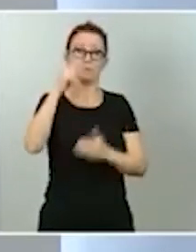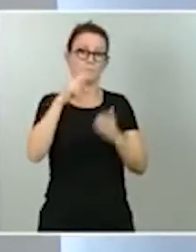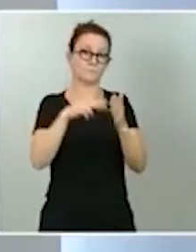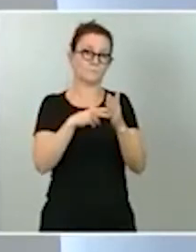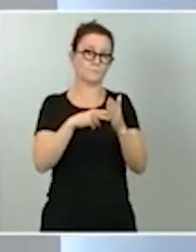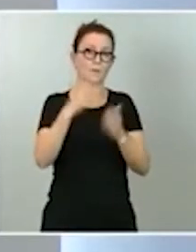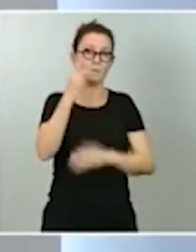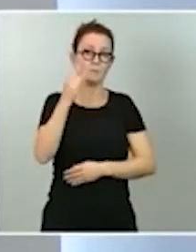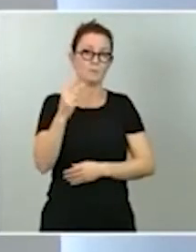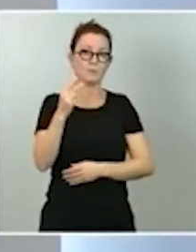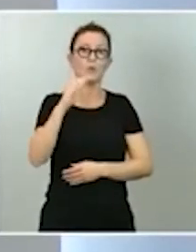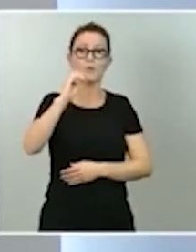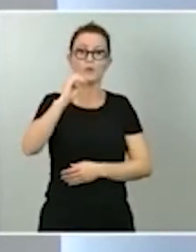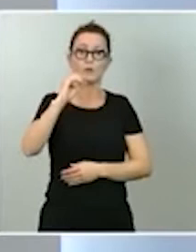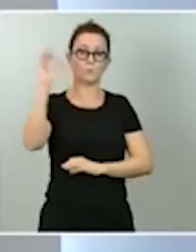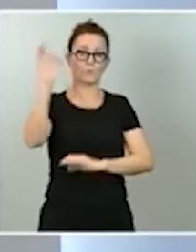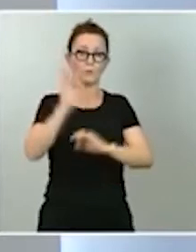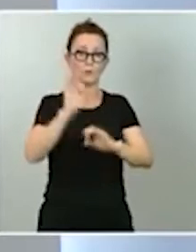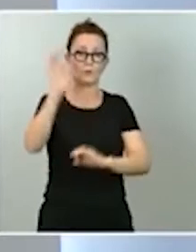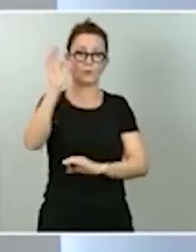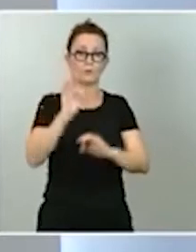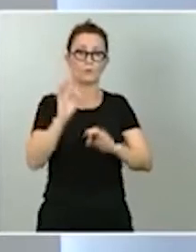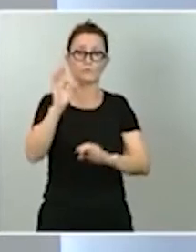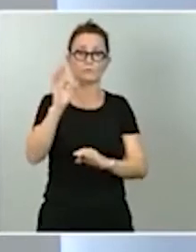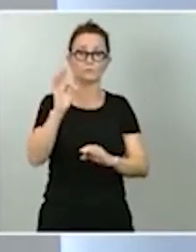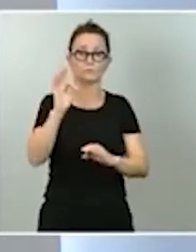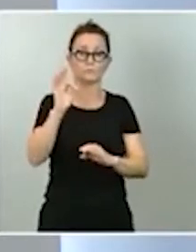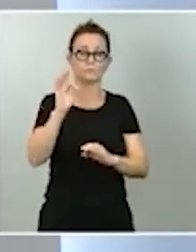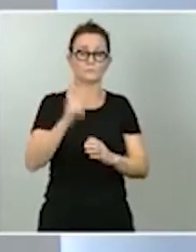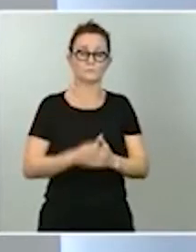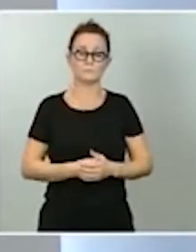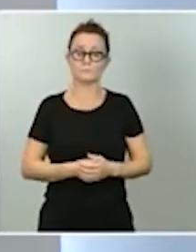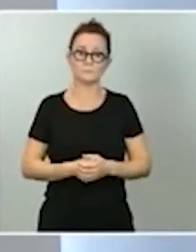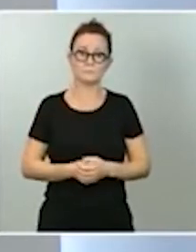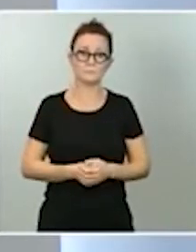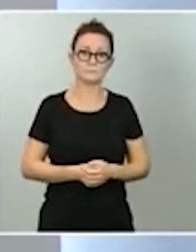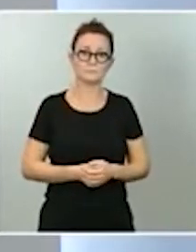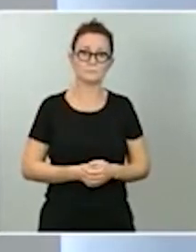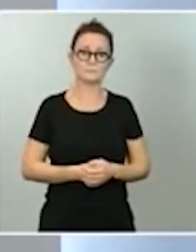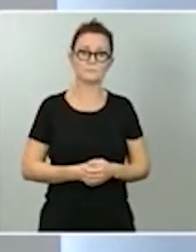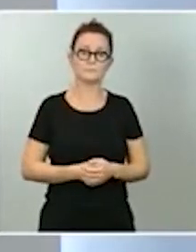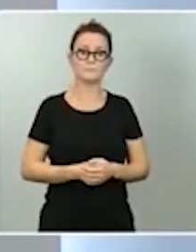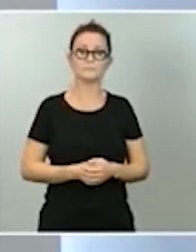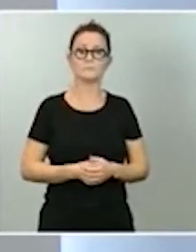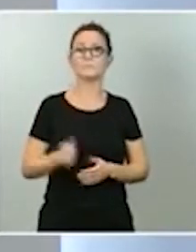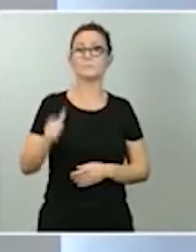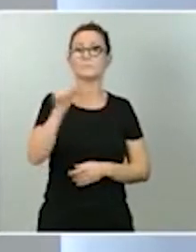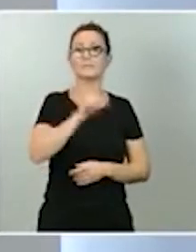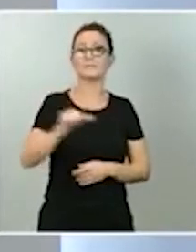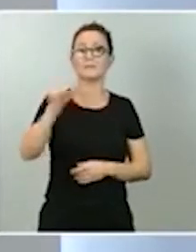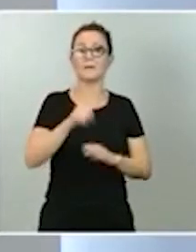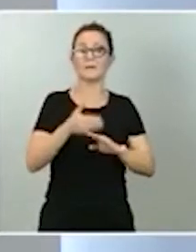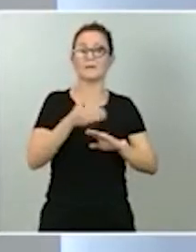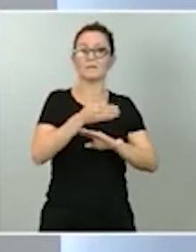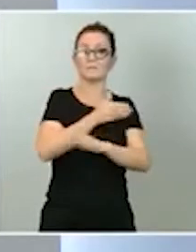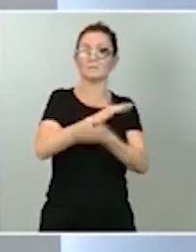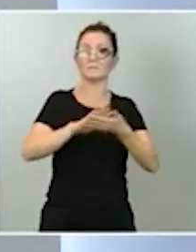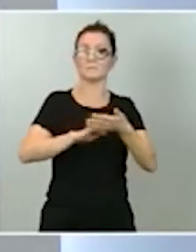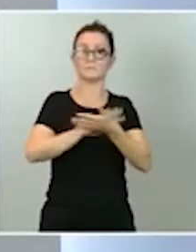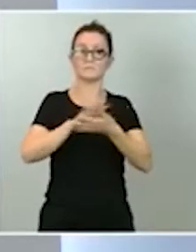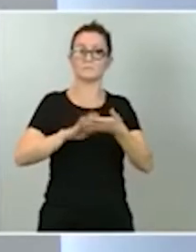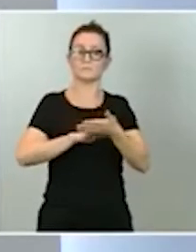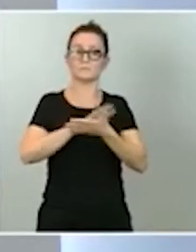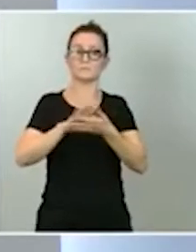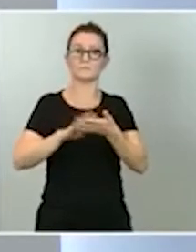este es el elemento al que en semanas anteriores nos hemos referido para señalar el importante